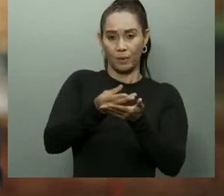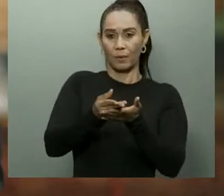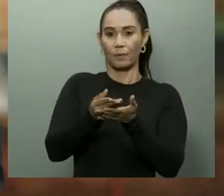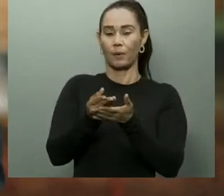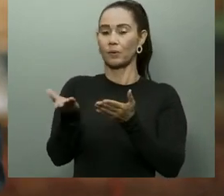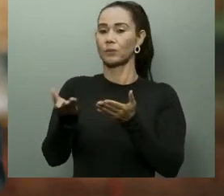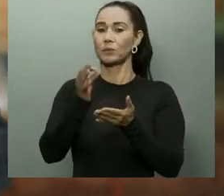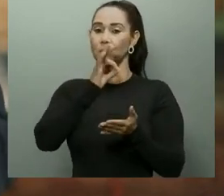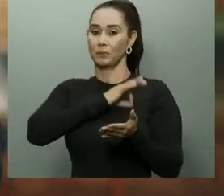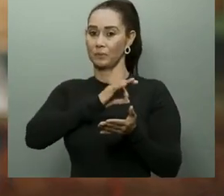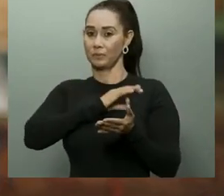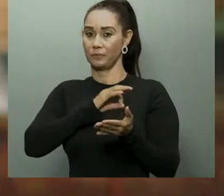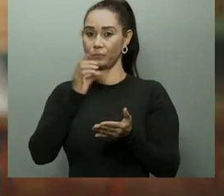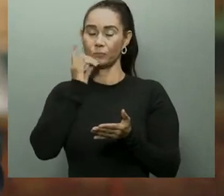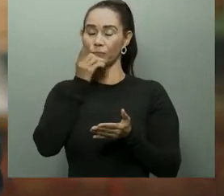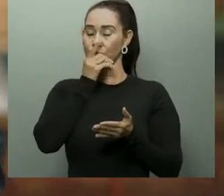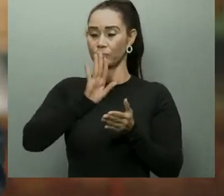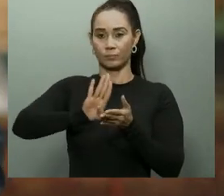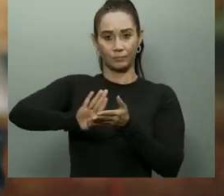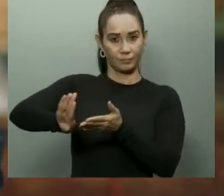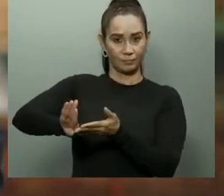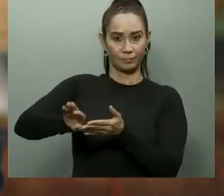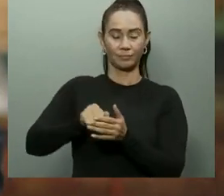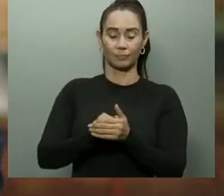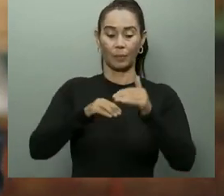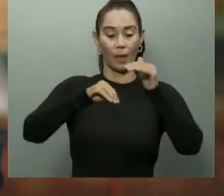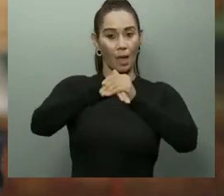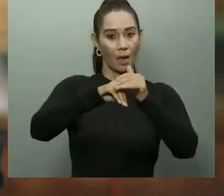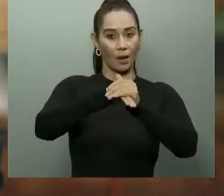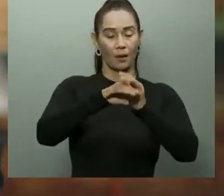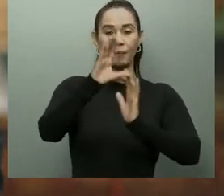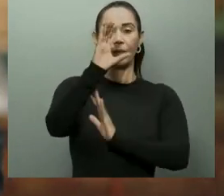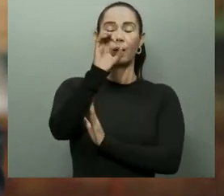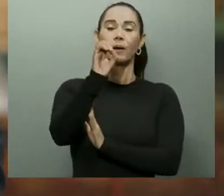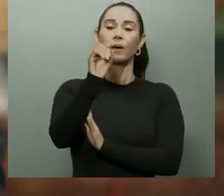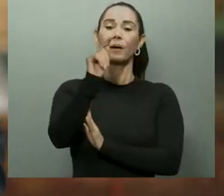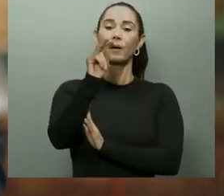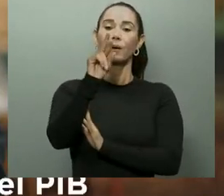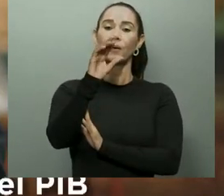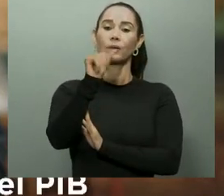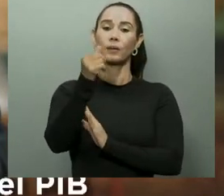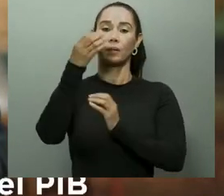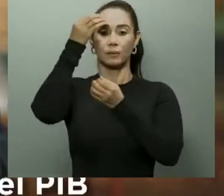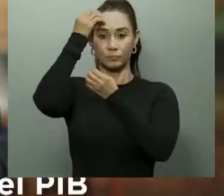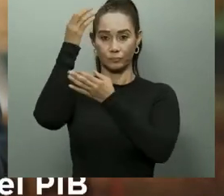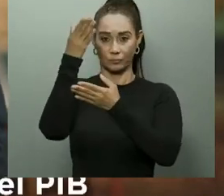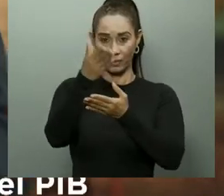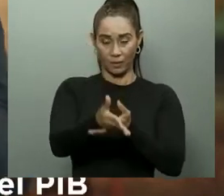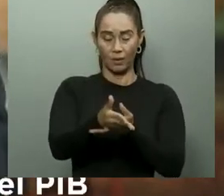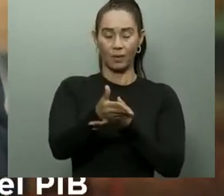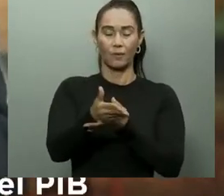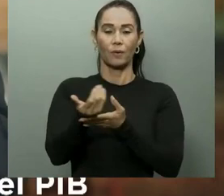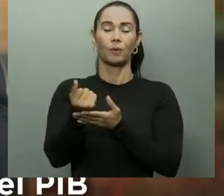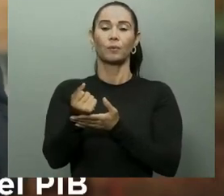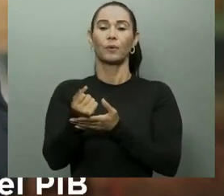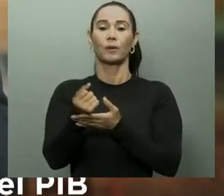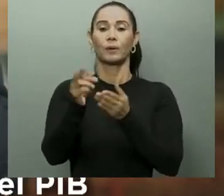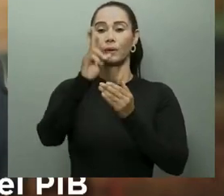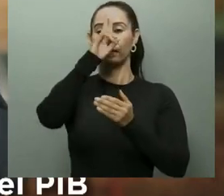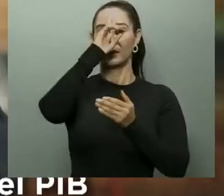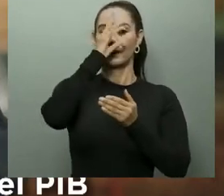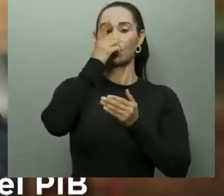ciudadanos. El Banco Central informó hace unos días de que República Dominicana ha tenido un crecimiento del 12